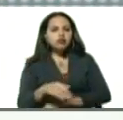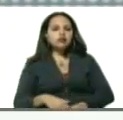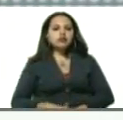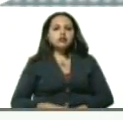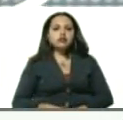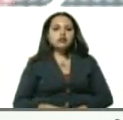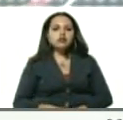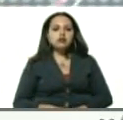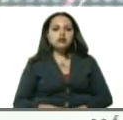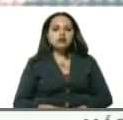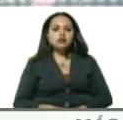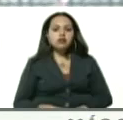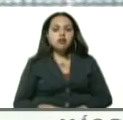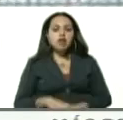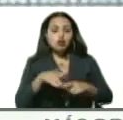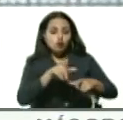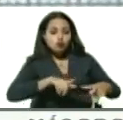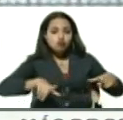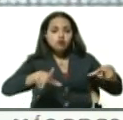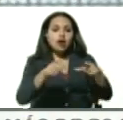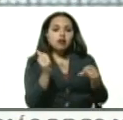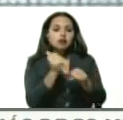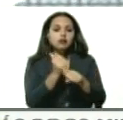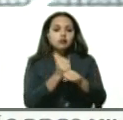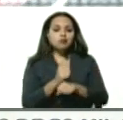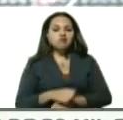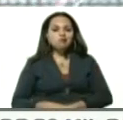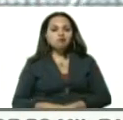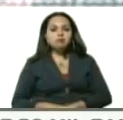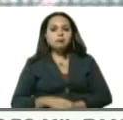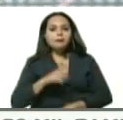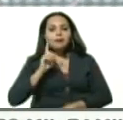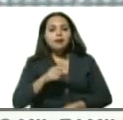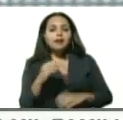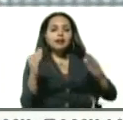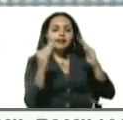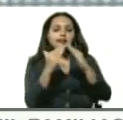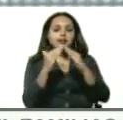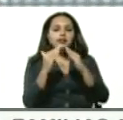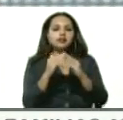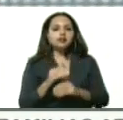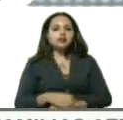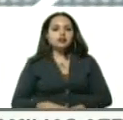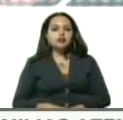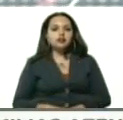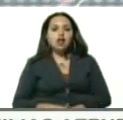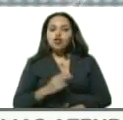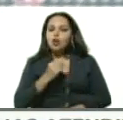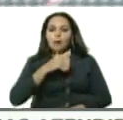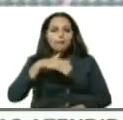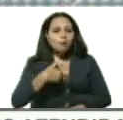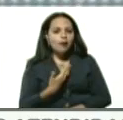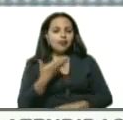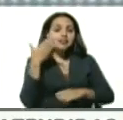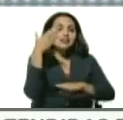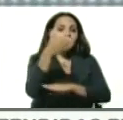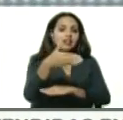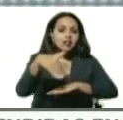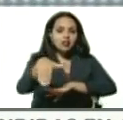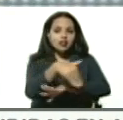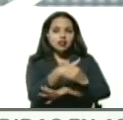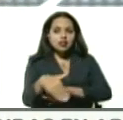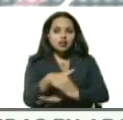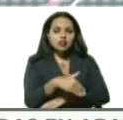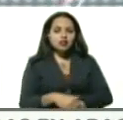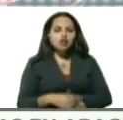frecuente en las zonas de trabajo y en los hogares también. No pueden salir a la calle, sino